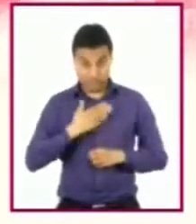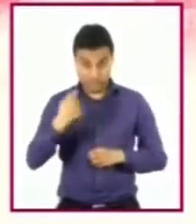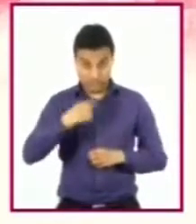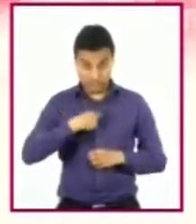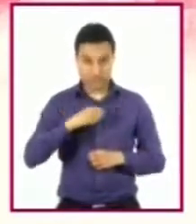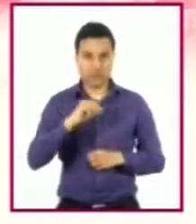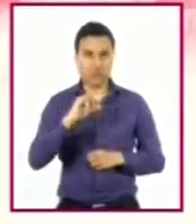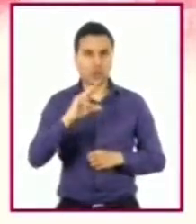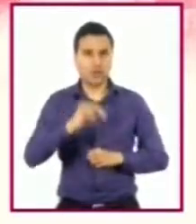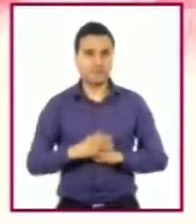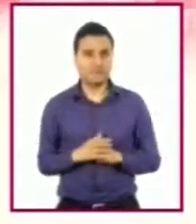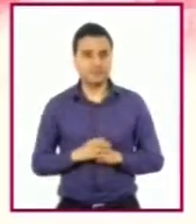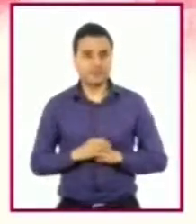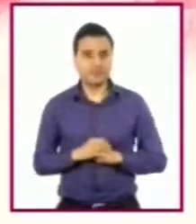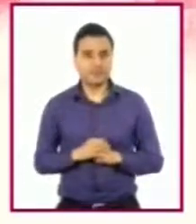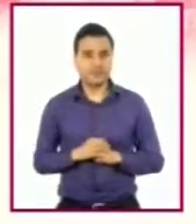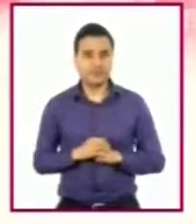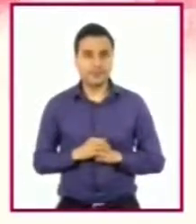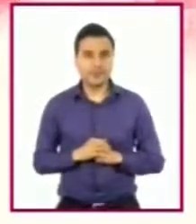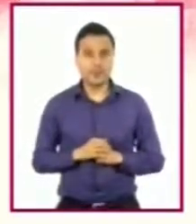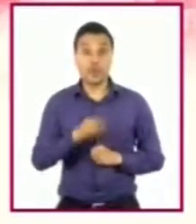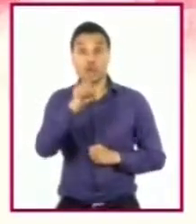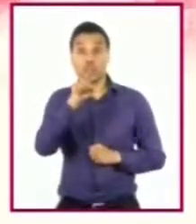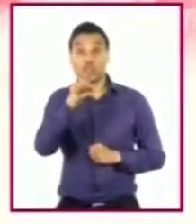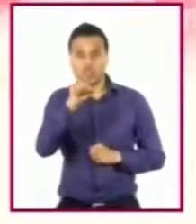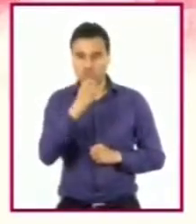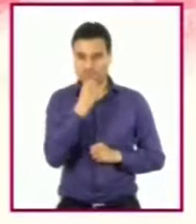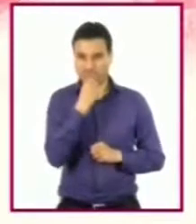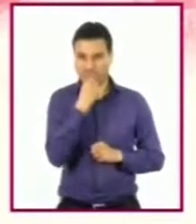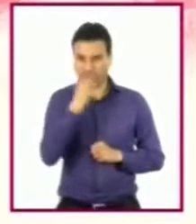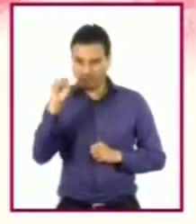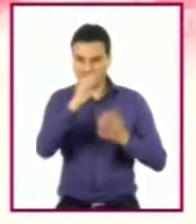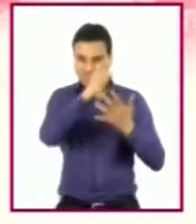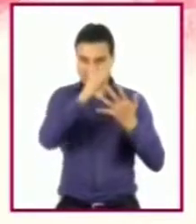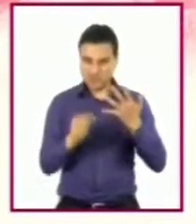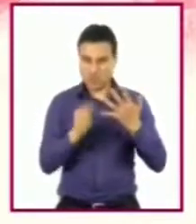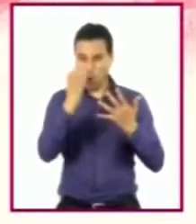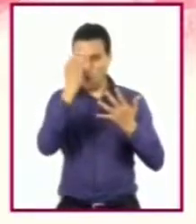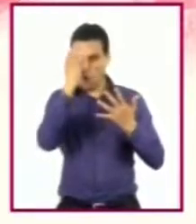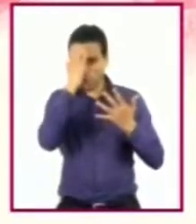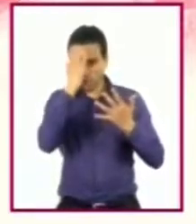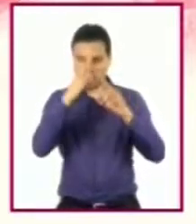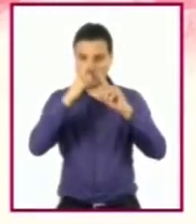¿Saben cómo reconocer sus capacidades, conocimientos y talentos?